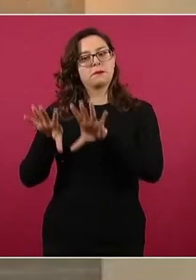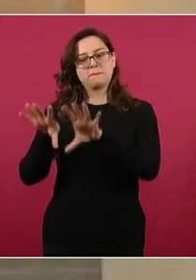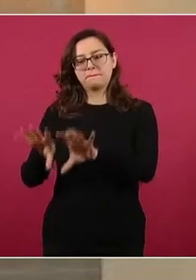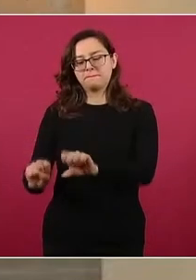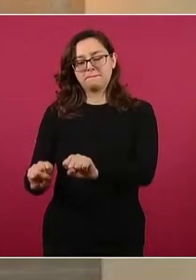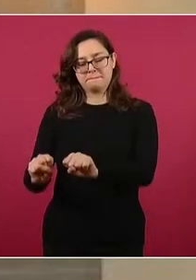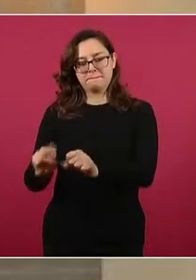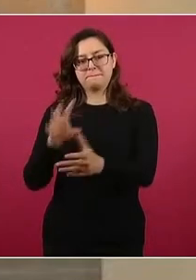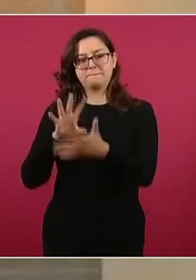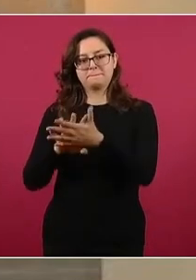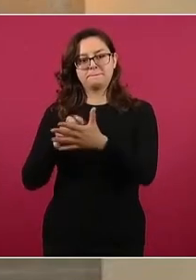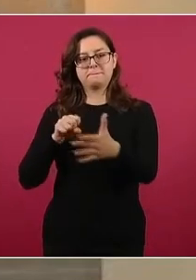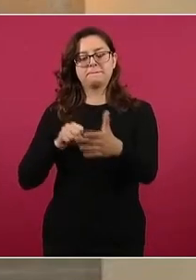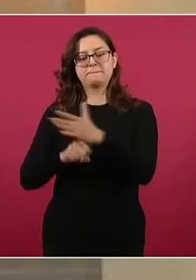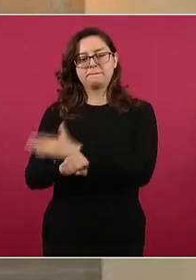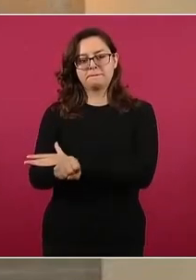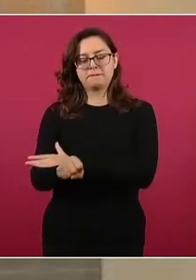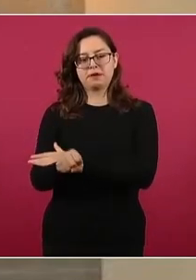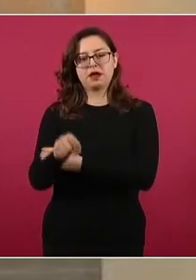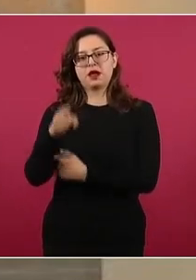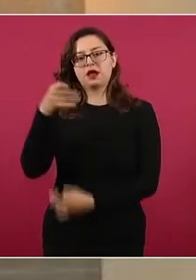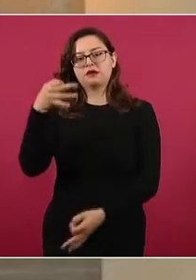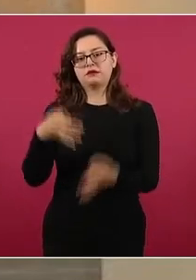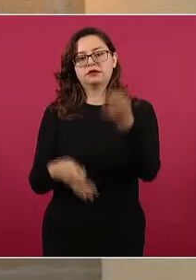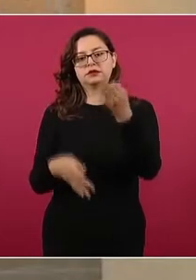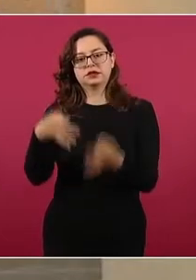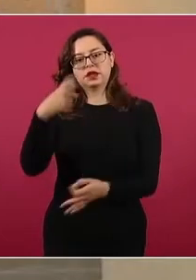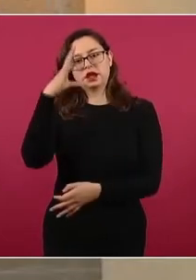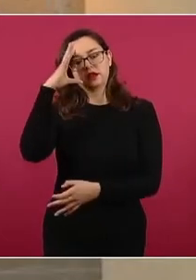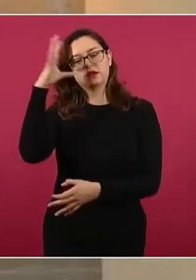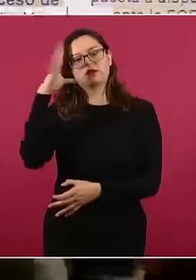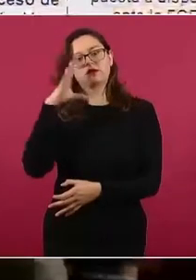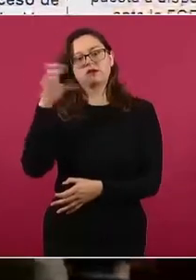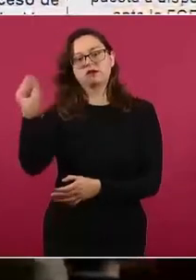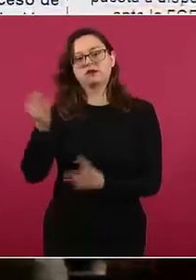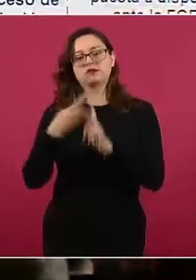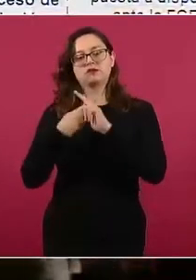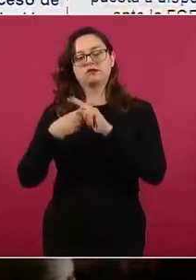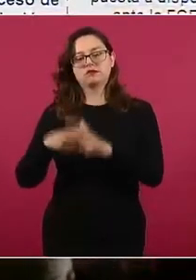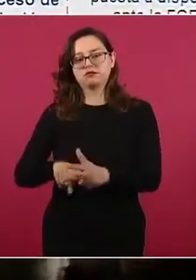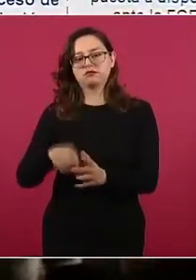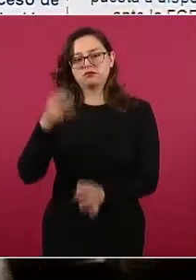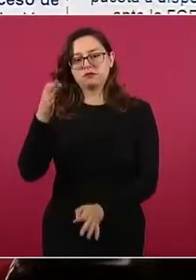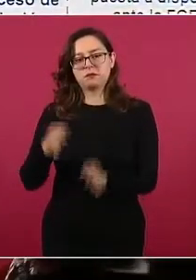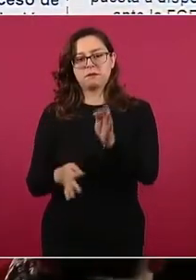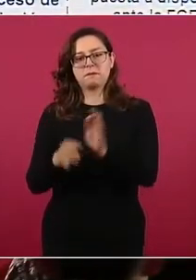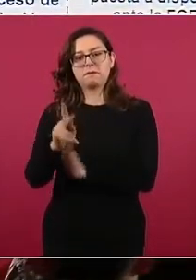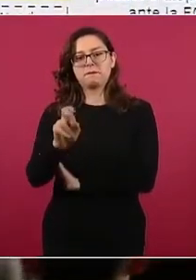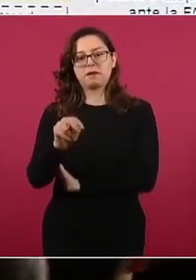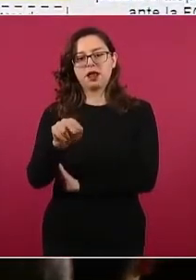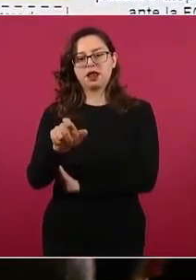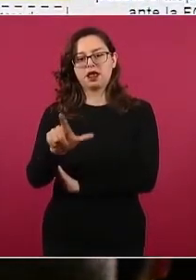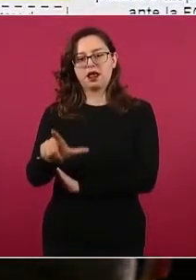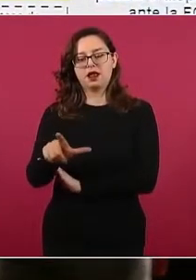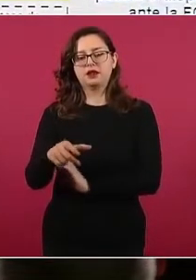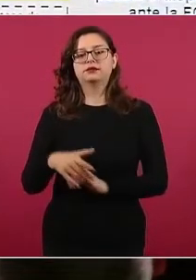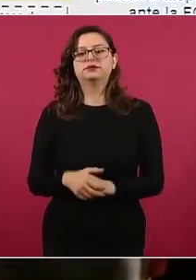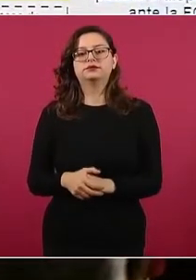a disposición de la Fiscalía de Morelos, pendientes de su vinculación a proceso penal. Siguiente.